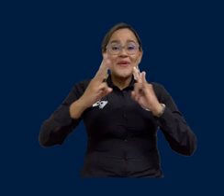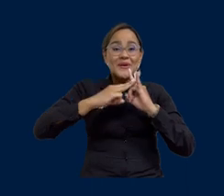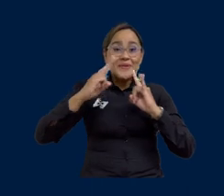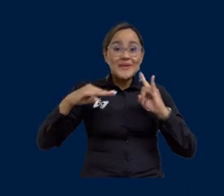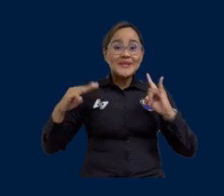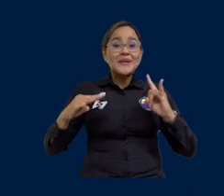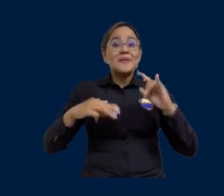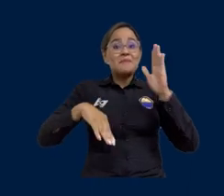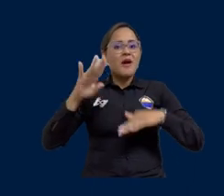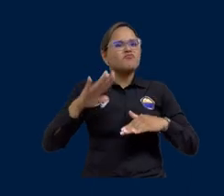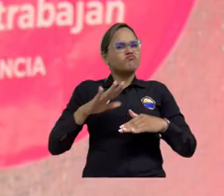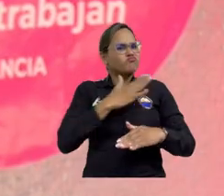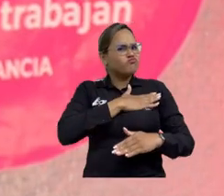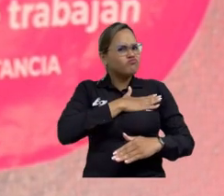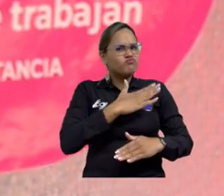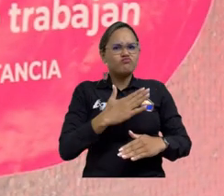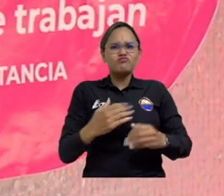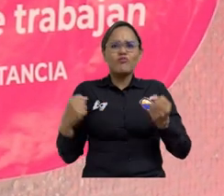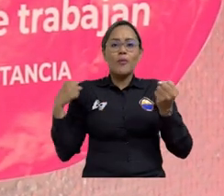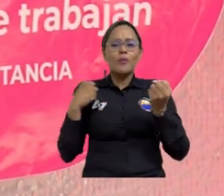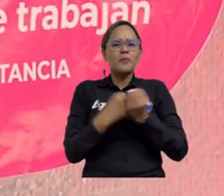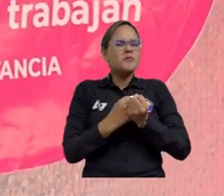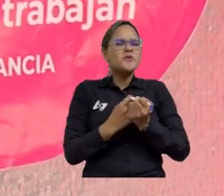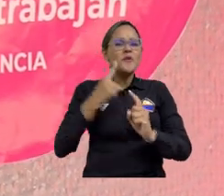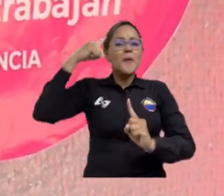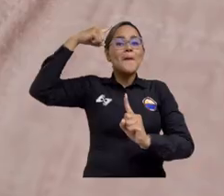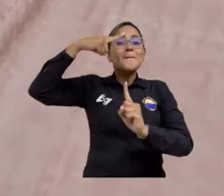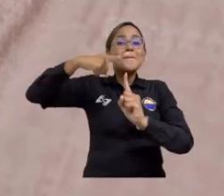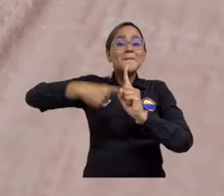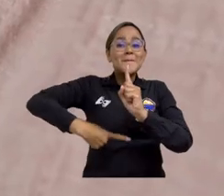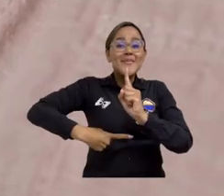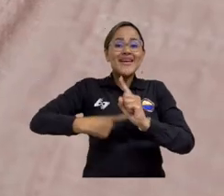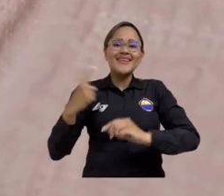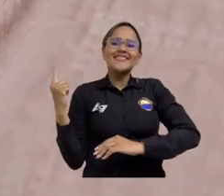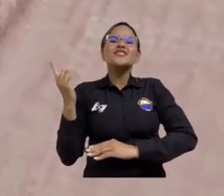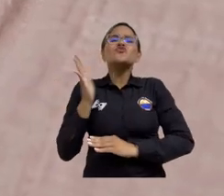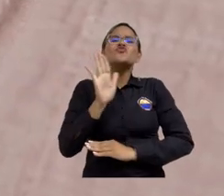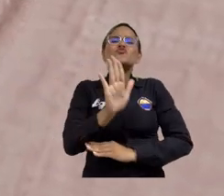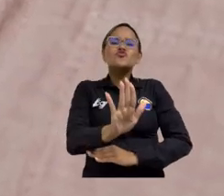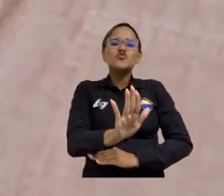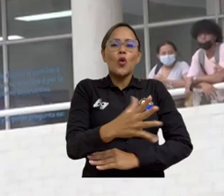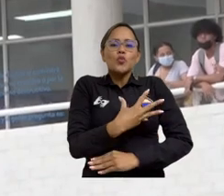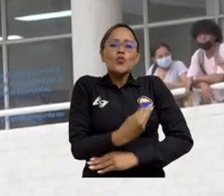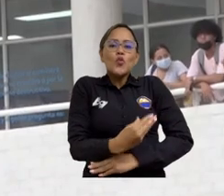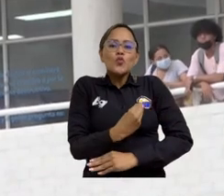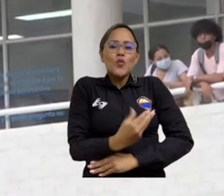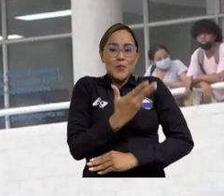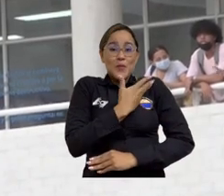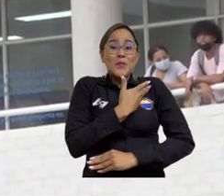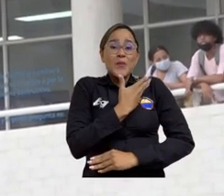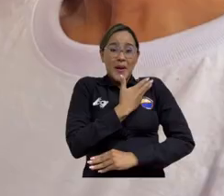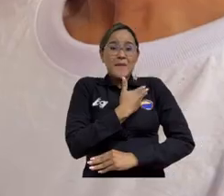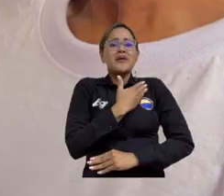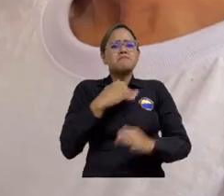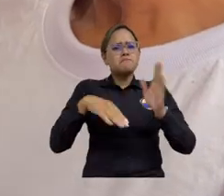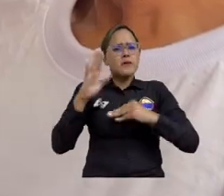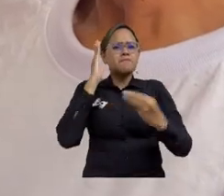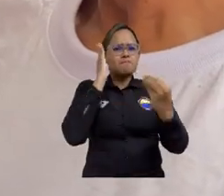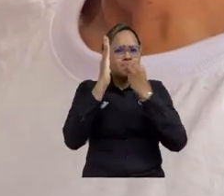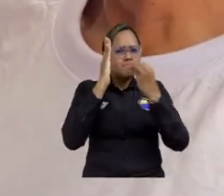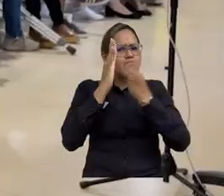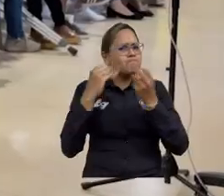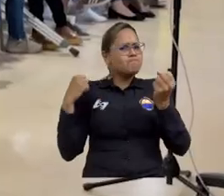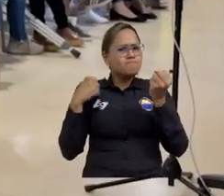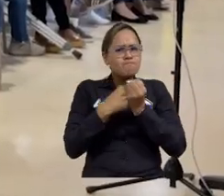La Universidad del Magdalena se puso a tono con el mes de la lactancia materna y a través de la Dirección de Bienestar Universitario lideró diversas